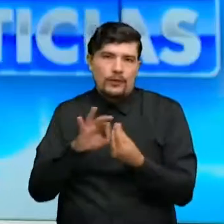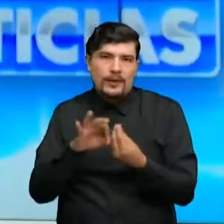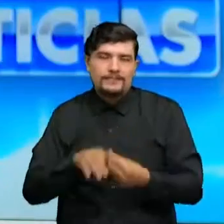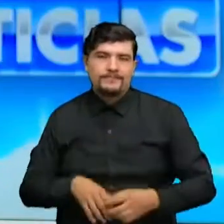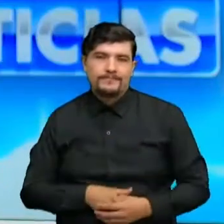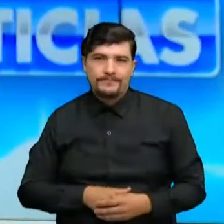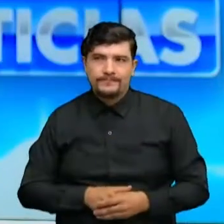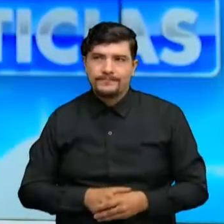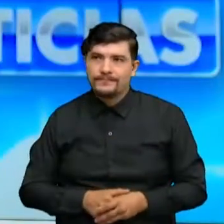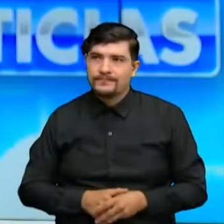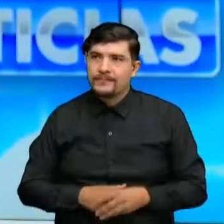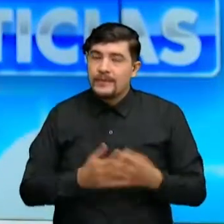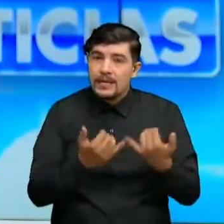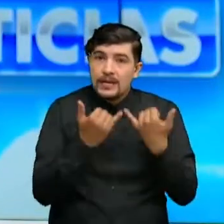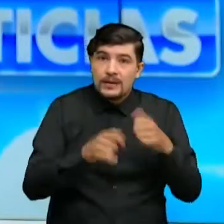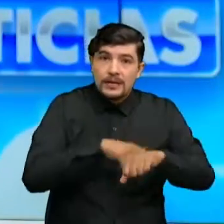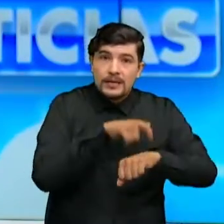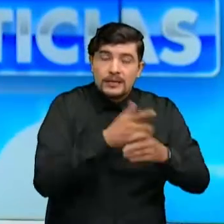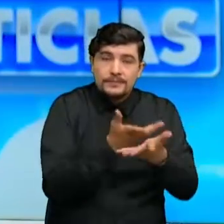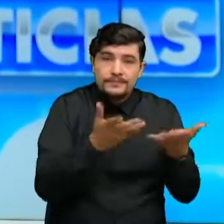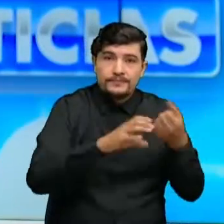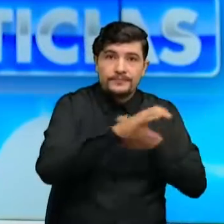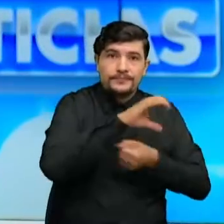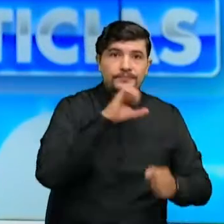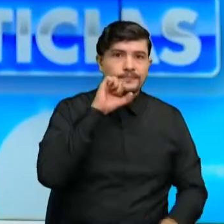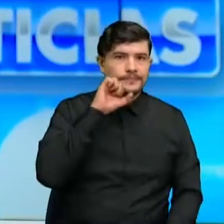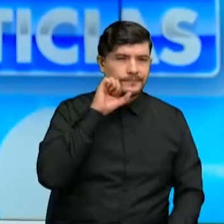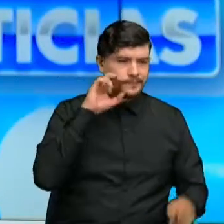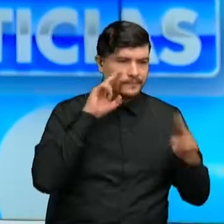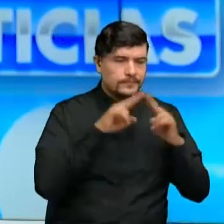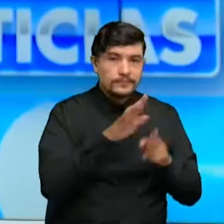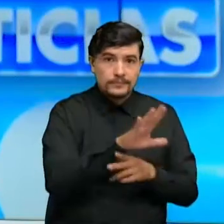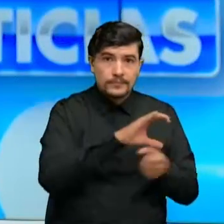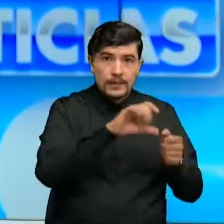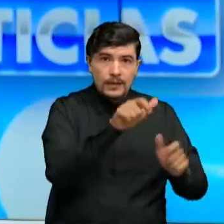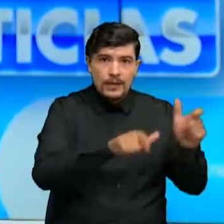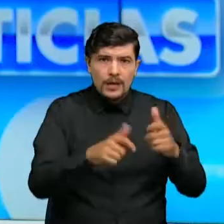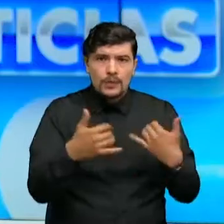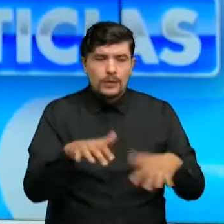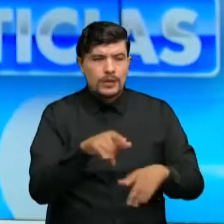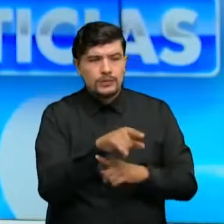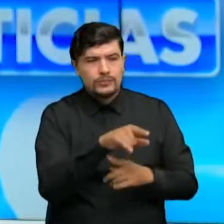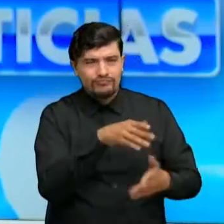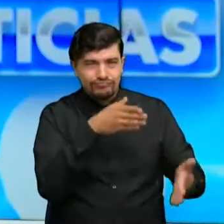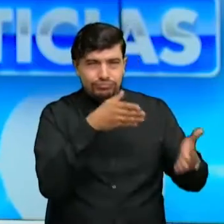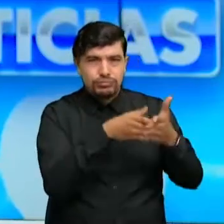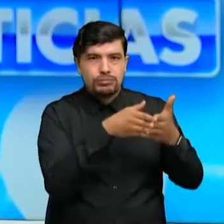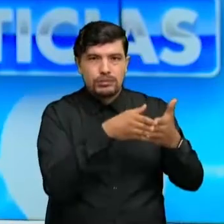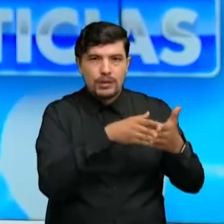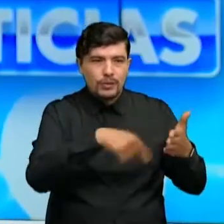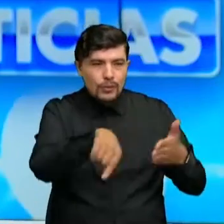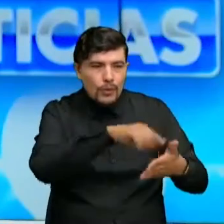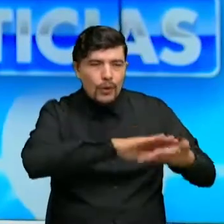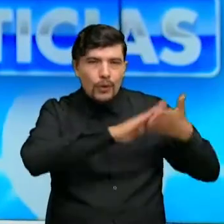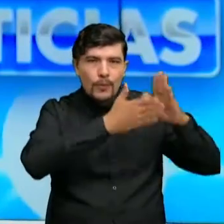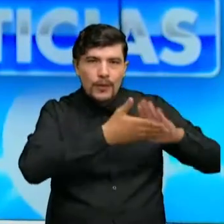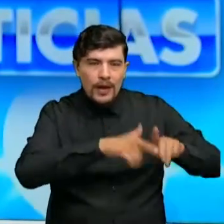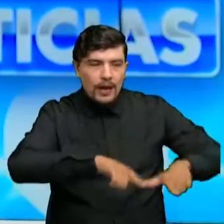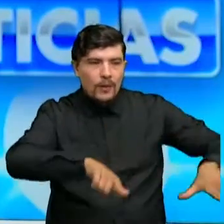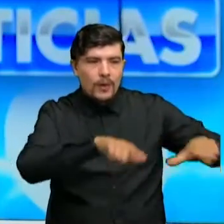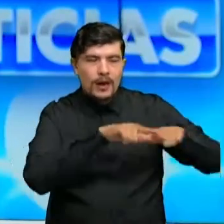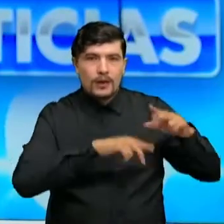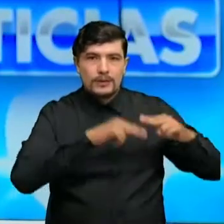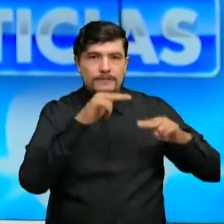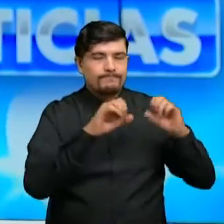Y a esta hora nos trasladamos rápidamente a Barranca Bermeja porque Ciudadanos denuncian una obra inconclusa en un sector de esta ciudad. Una